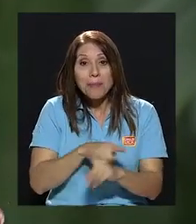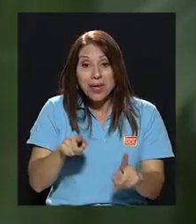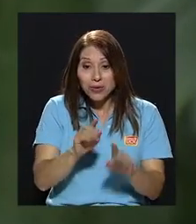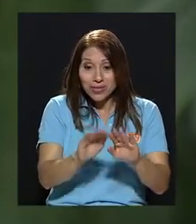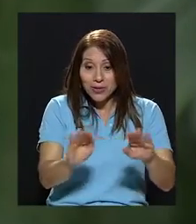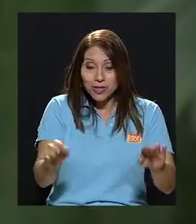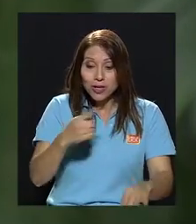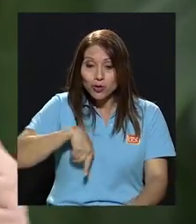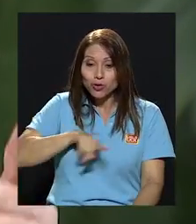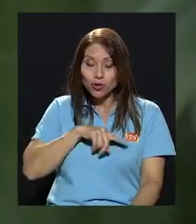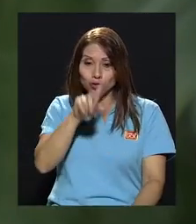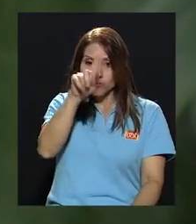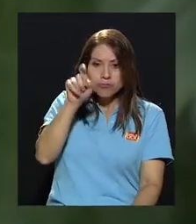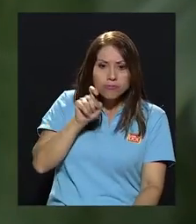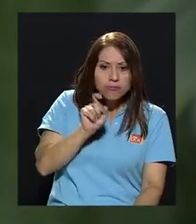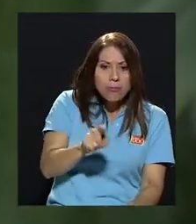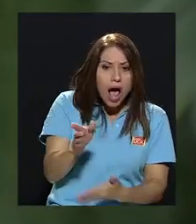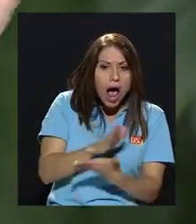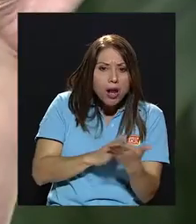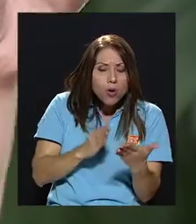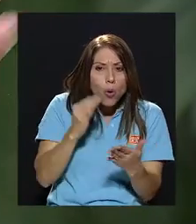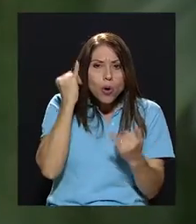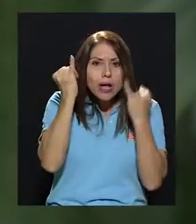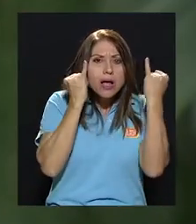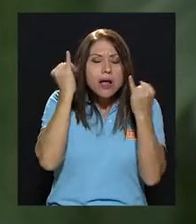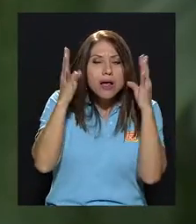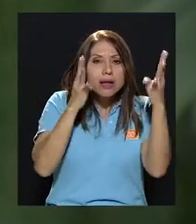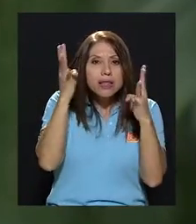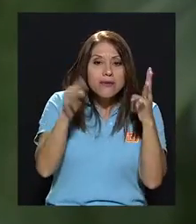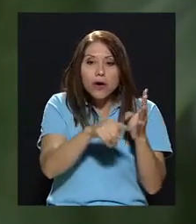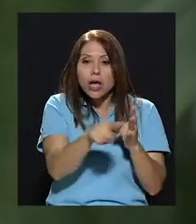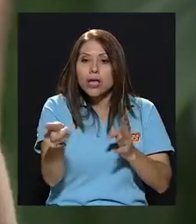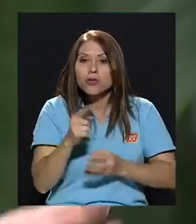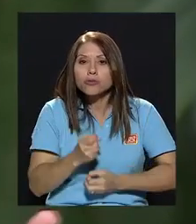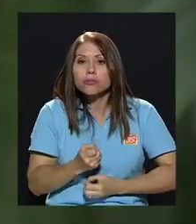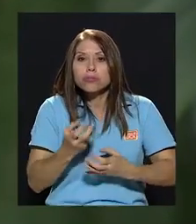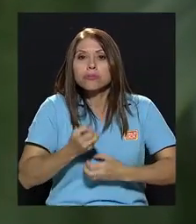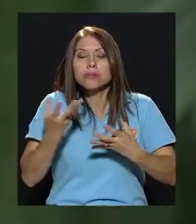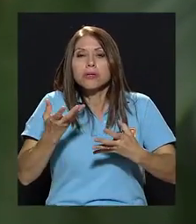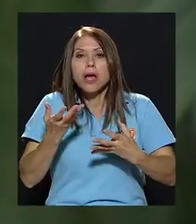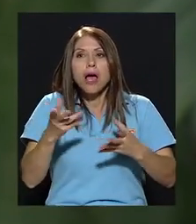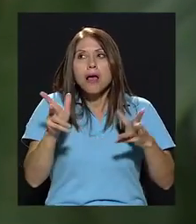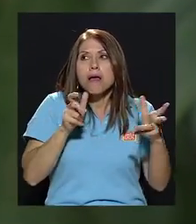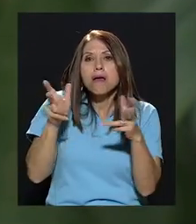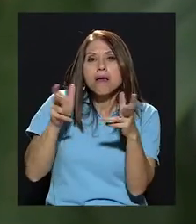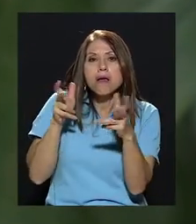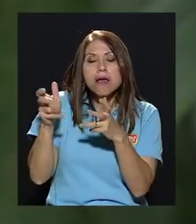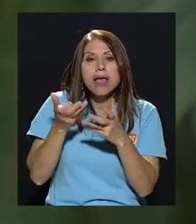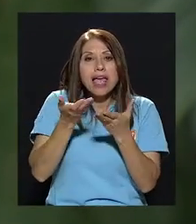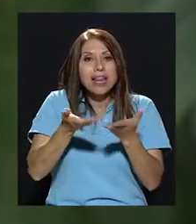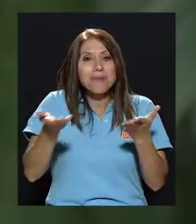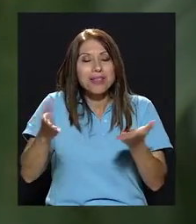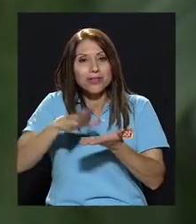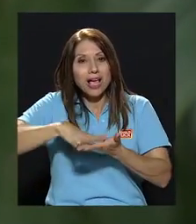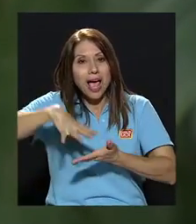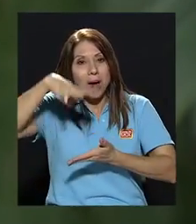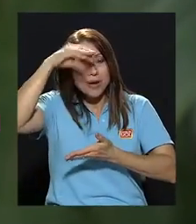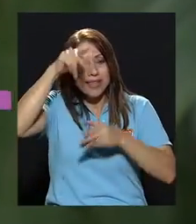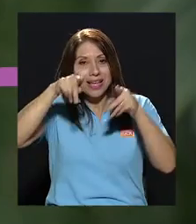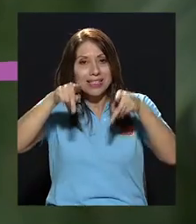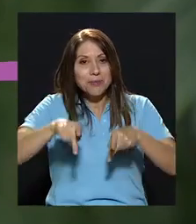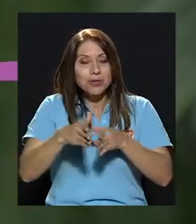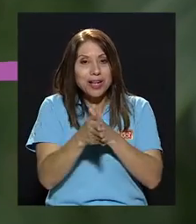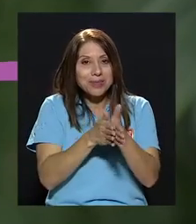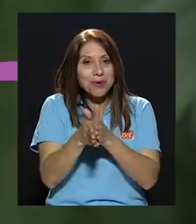sea generadora, creativa, ellos van tomando ya elementos y van a aprender precisamente a ser personas de